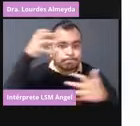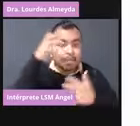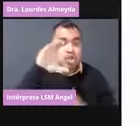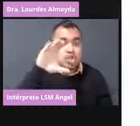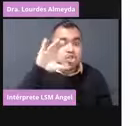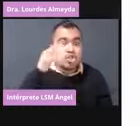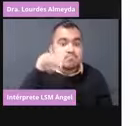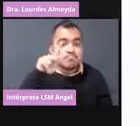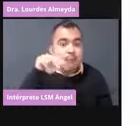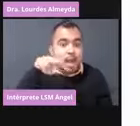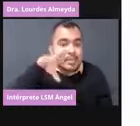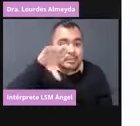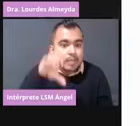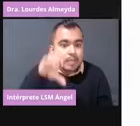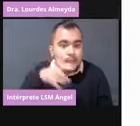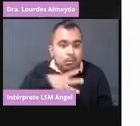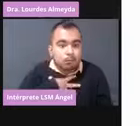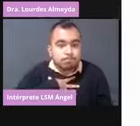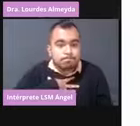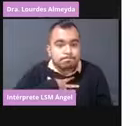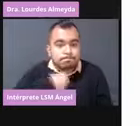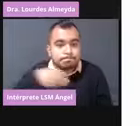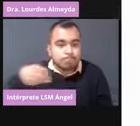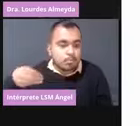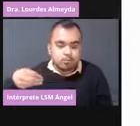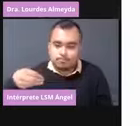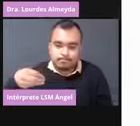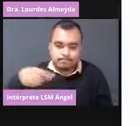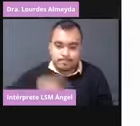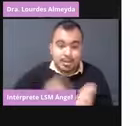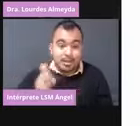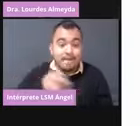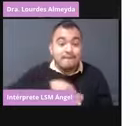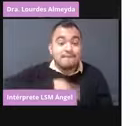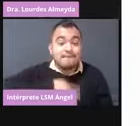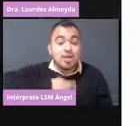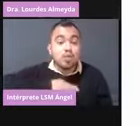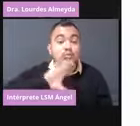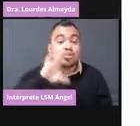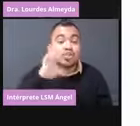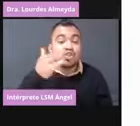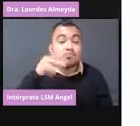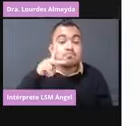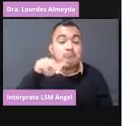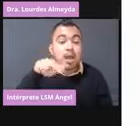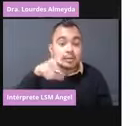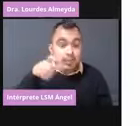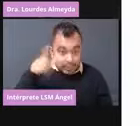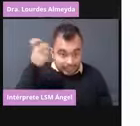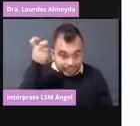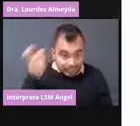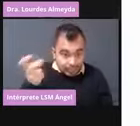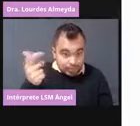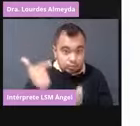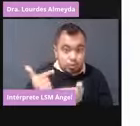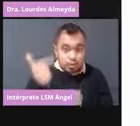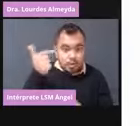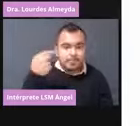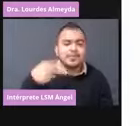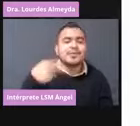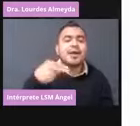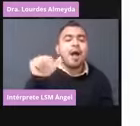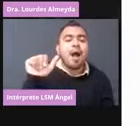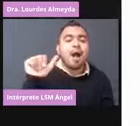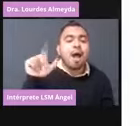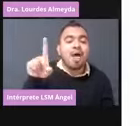Este es un adenovirus de chimpancé que no es grave. Entonces, este adenovirus se purifica